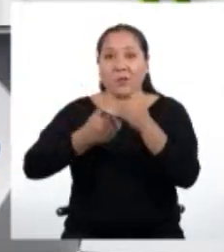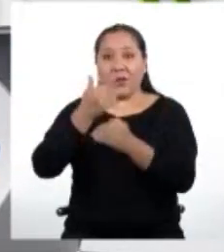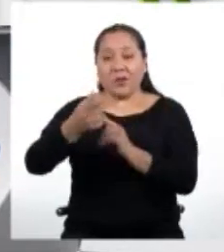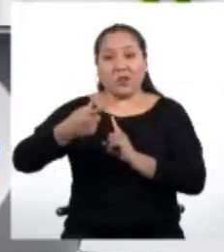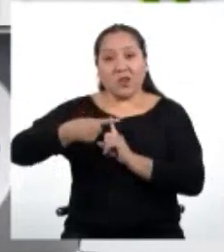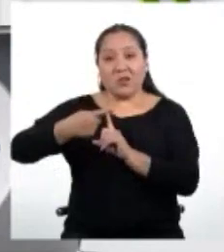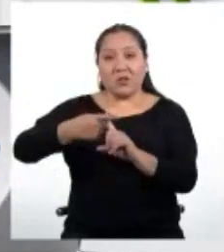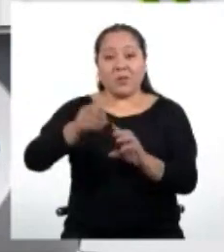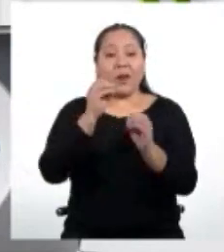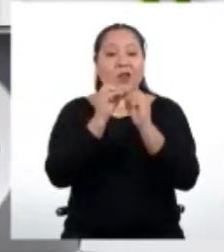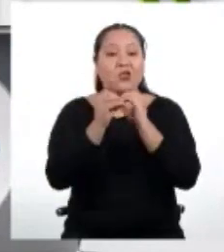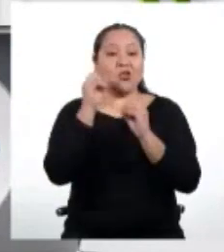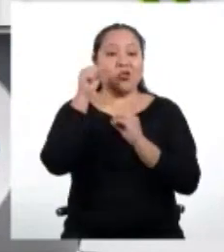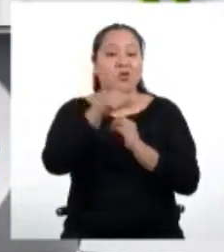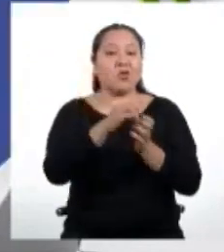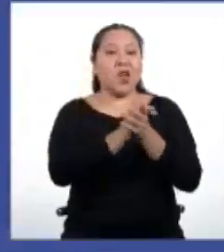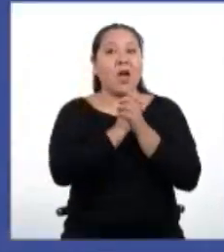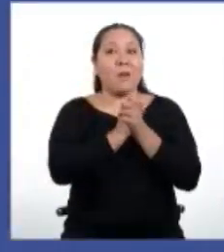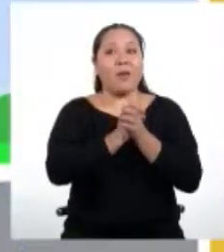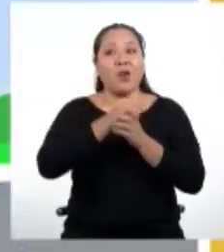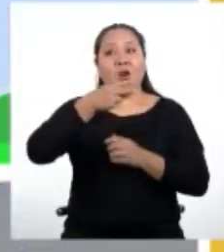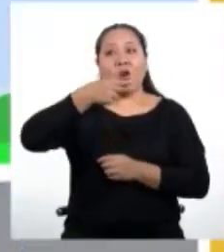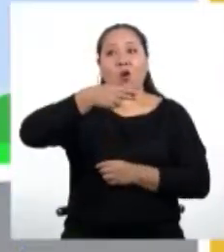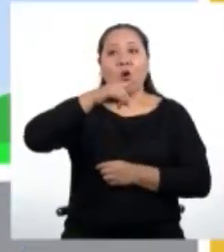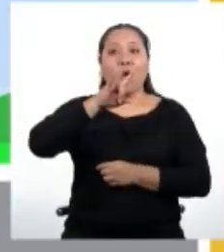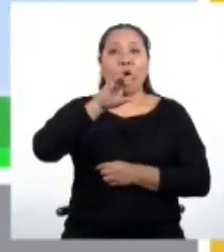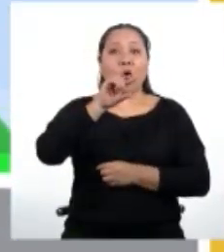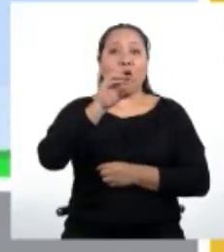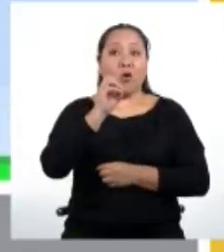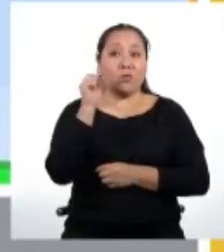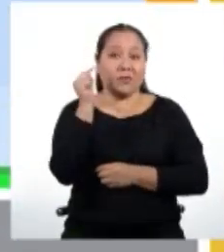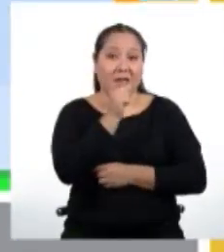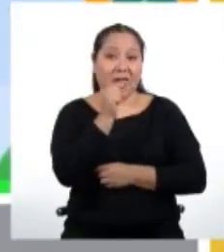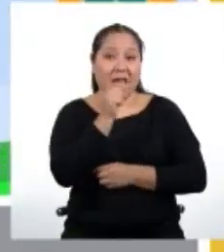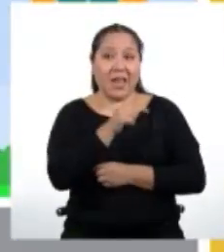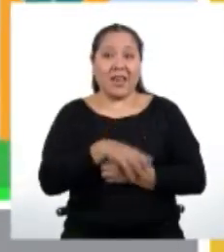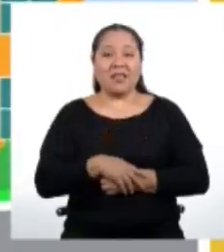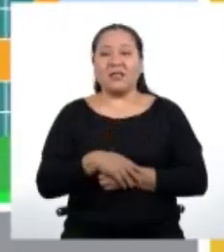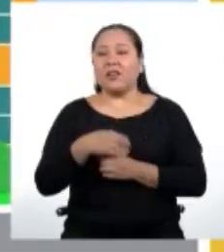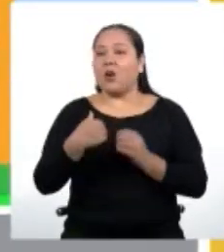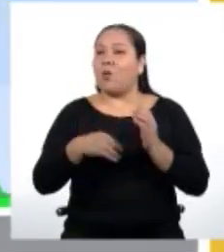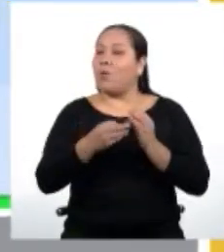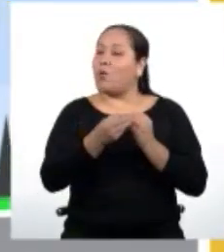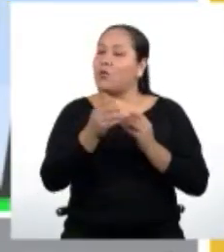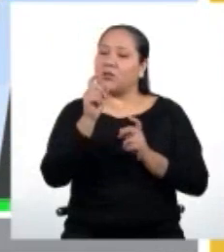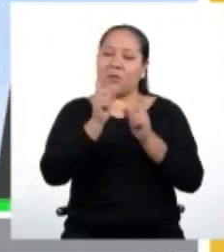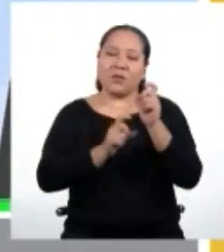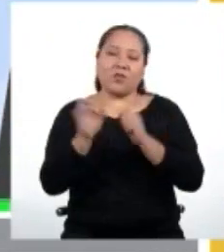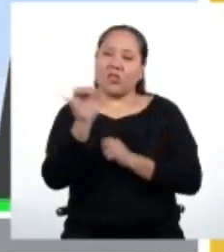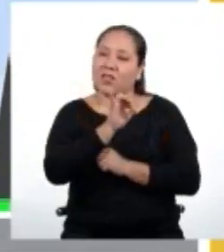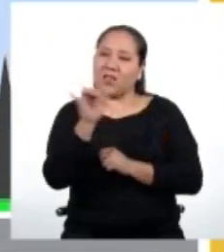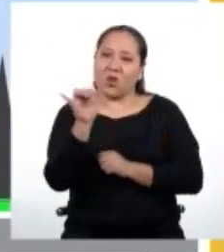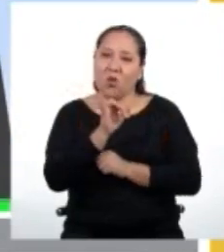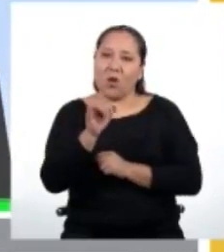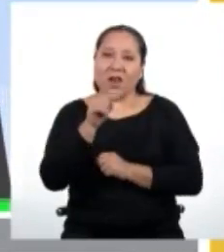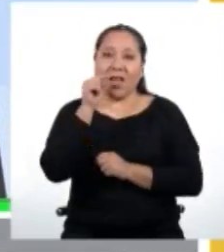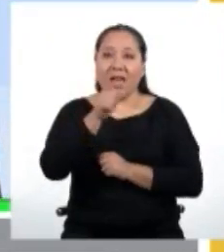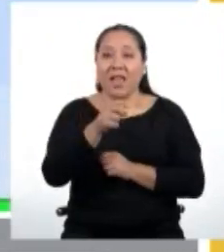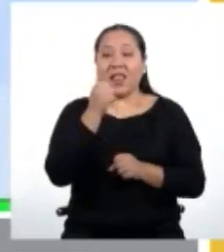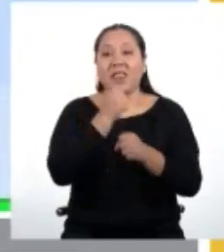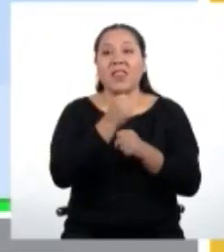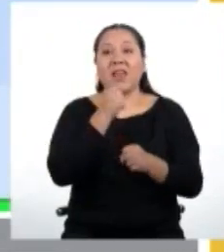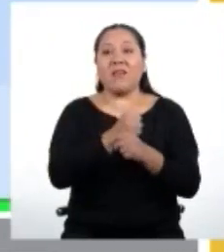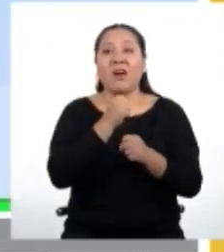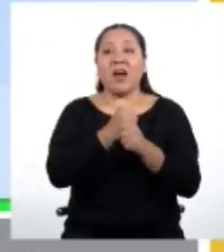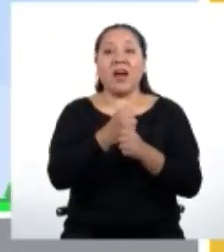resolver la situación de un amigo llamado Hugo. Hugo es uno de los más de 400.000 peruanas y peruanos que se dedican a trabajar